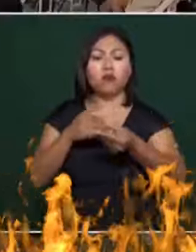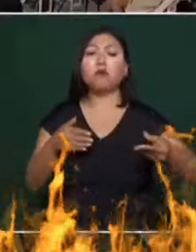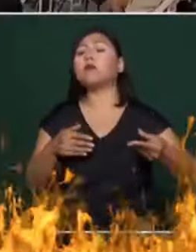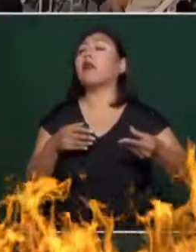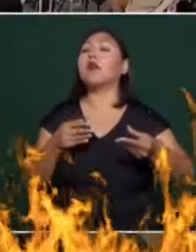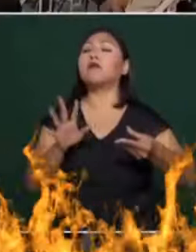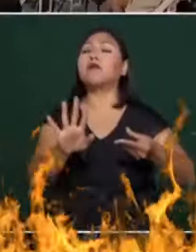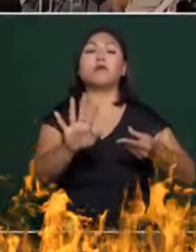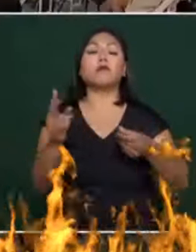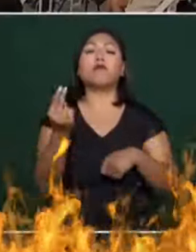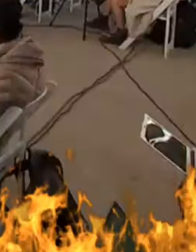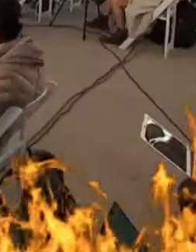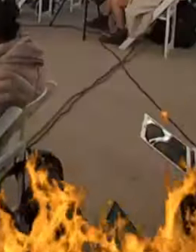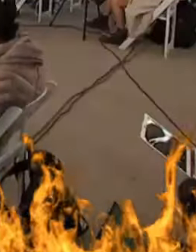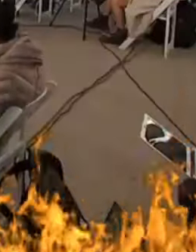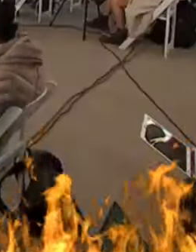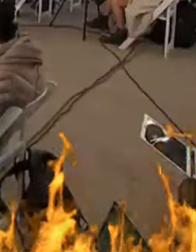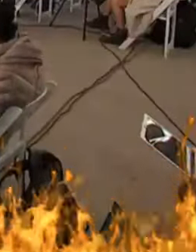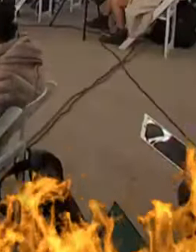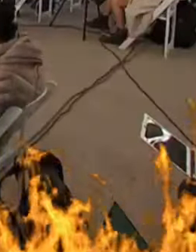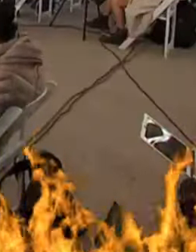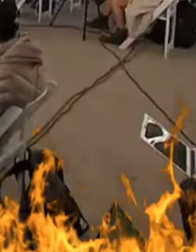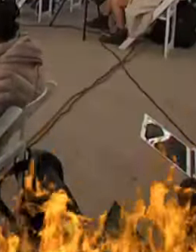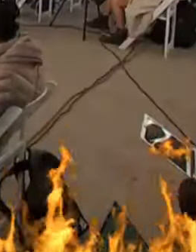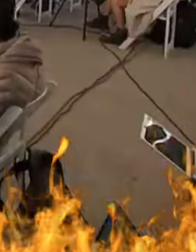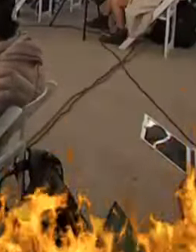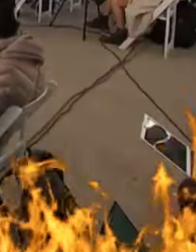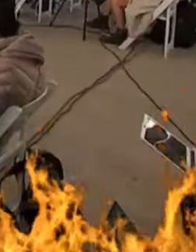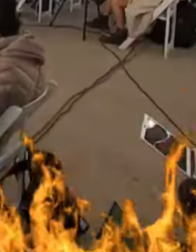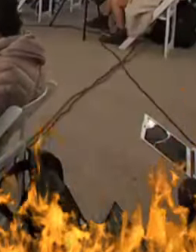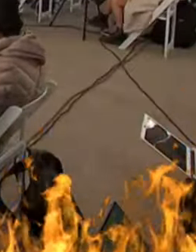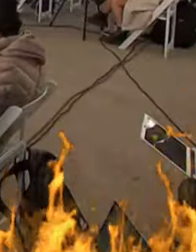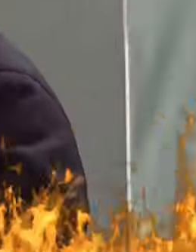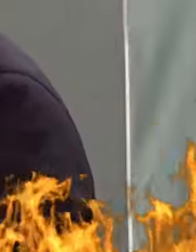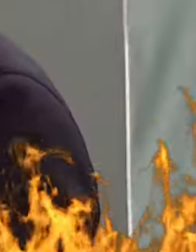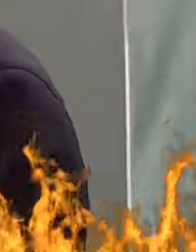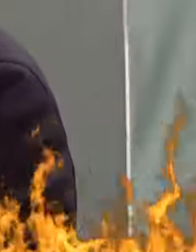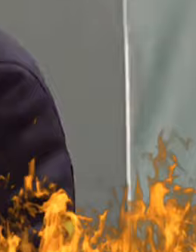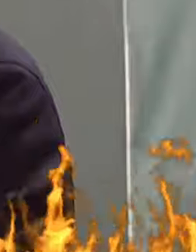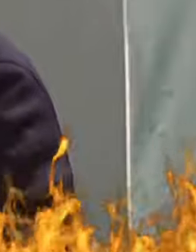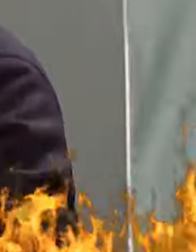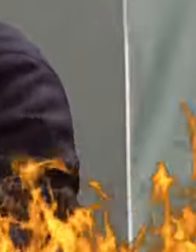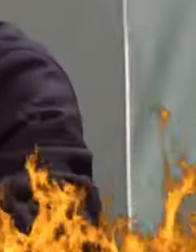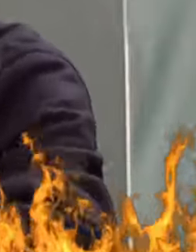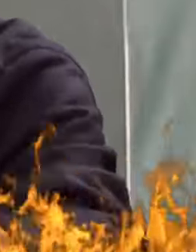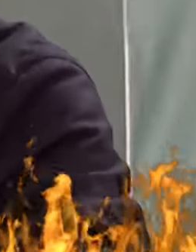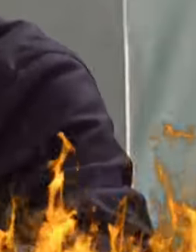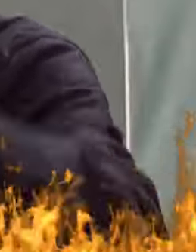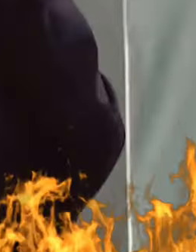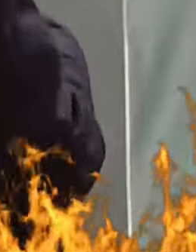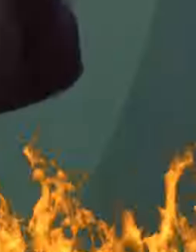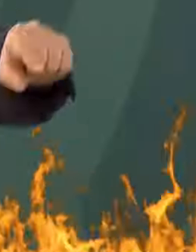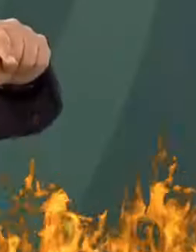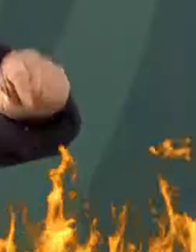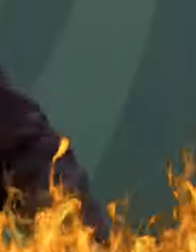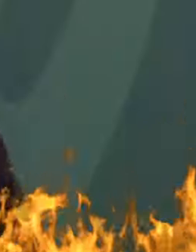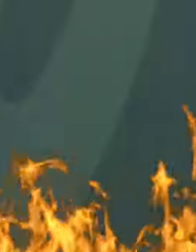de que se resolviera en la corte y el resto de los ministros votaron en contra y tuvieron que regresar el expediente